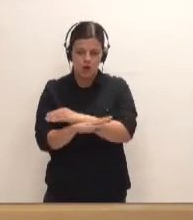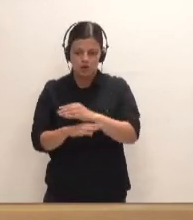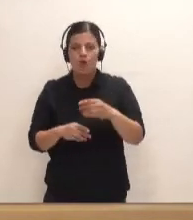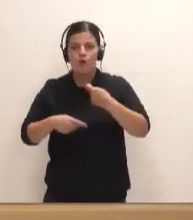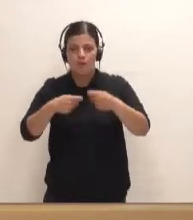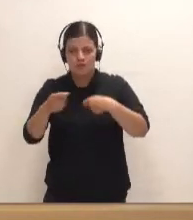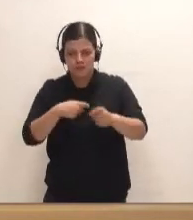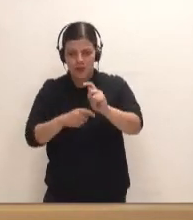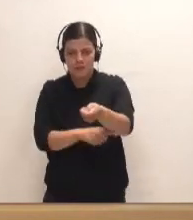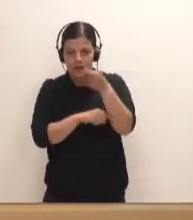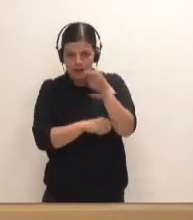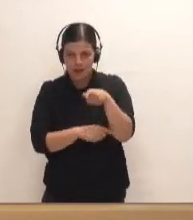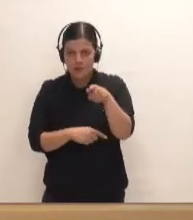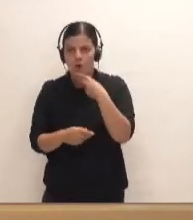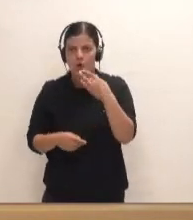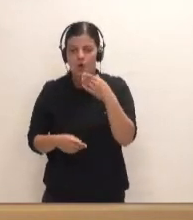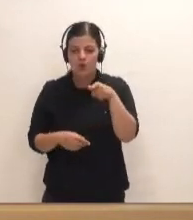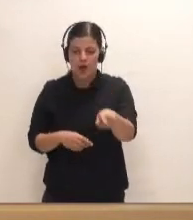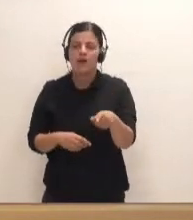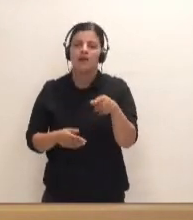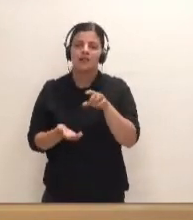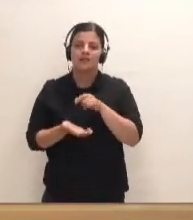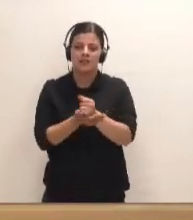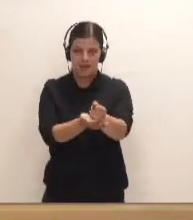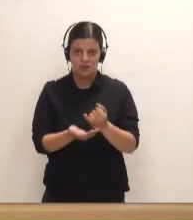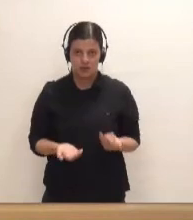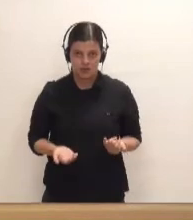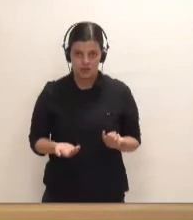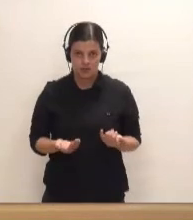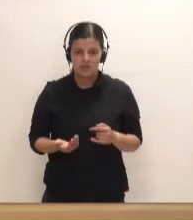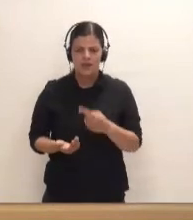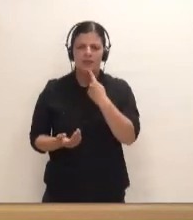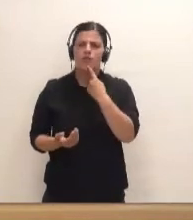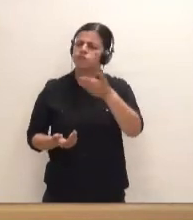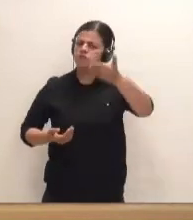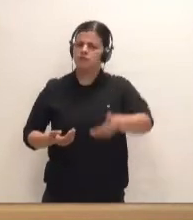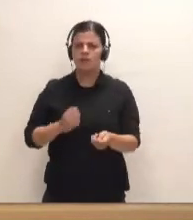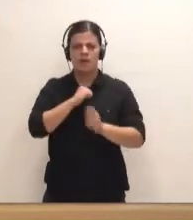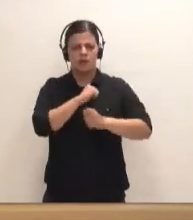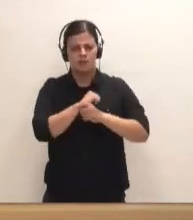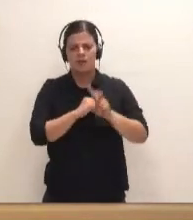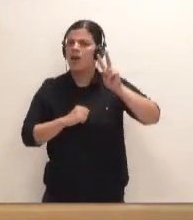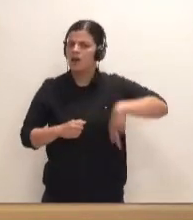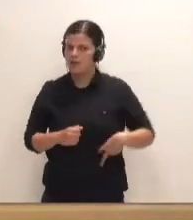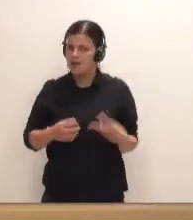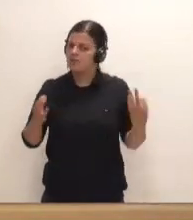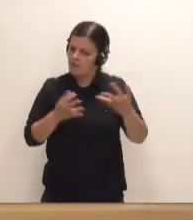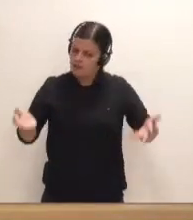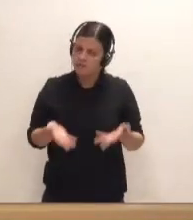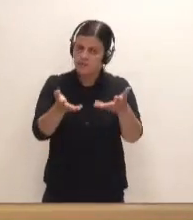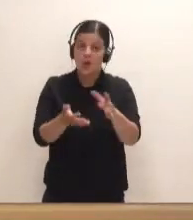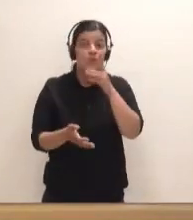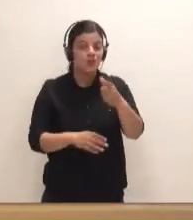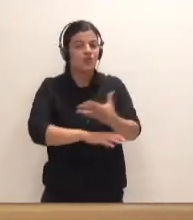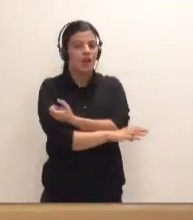ubicado en la costa de Fonsalía, en el municipio de Yerizora. Subrayó la importancia estratégica de este proyecto y que había que impulsarlo. Y por eso el